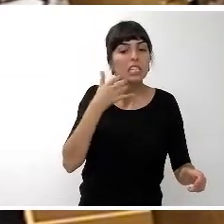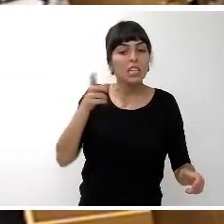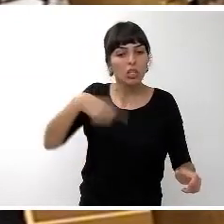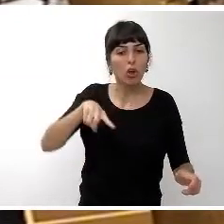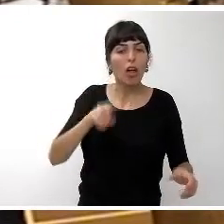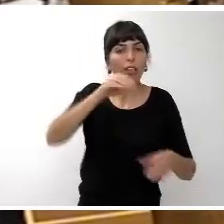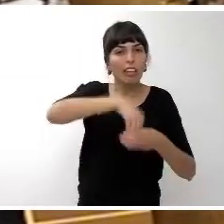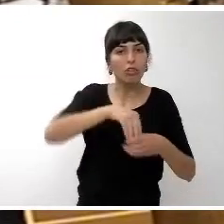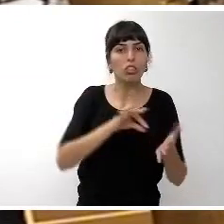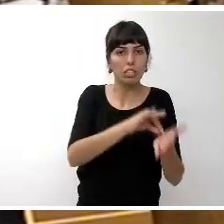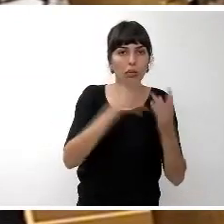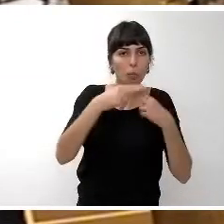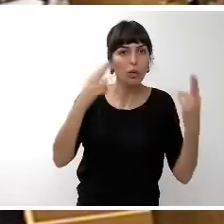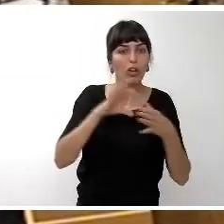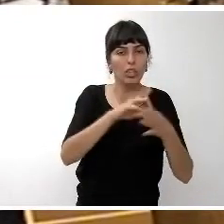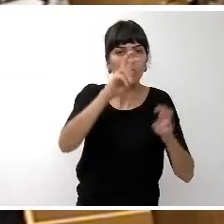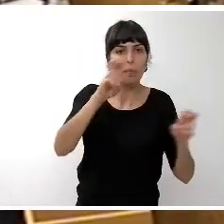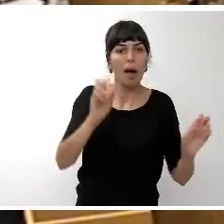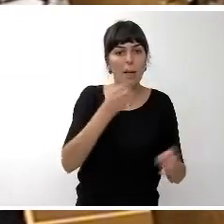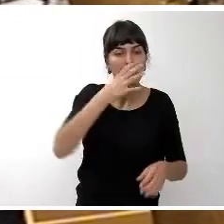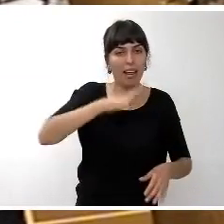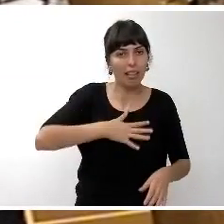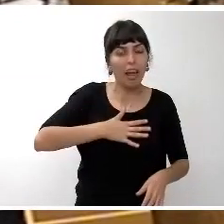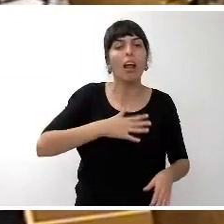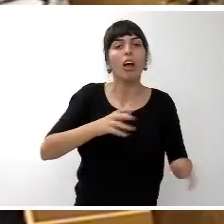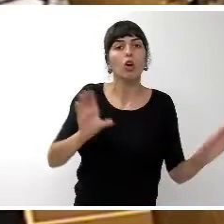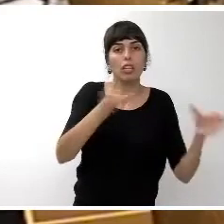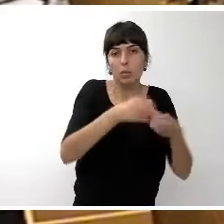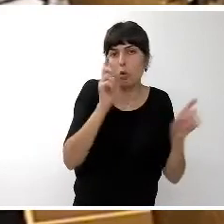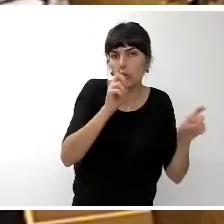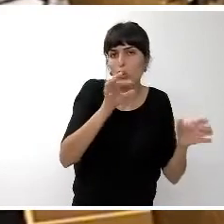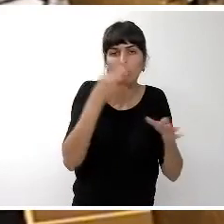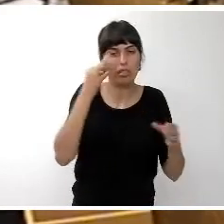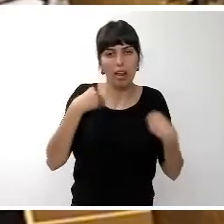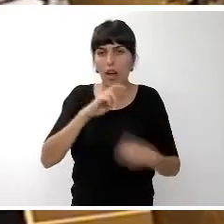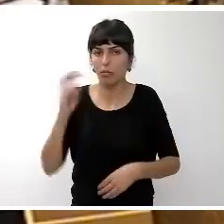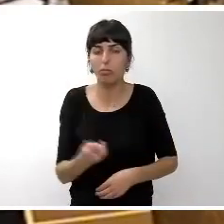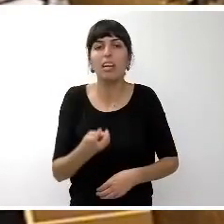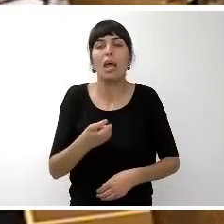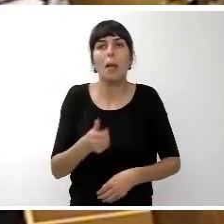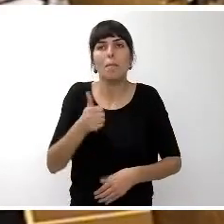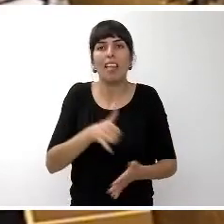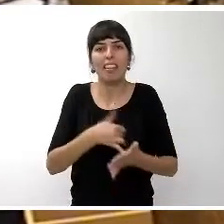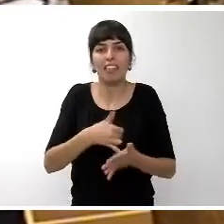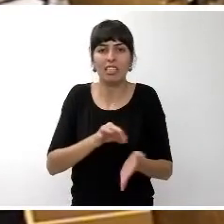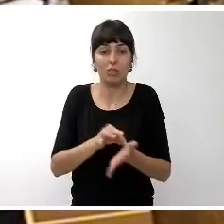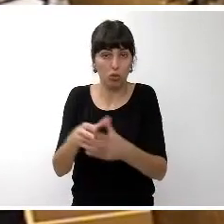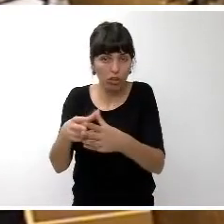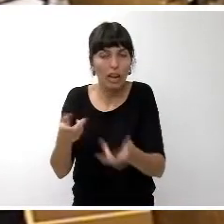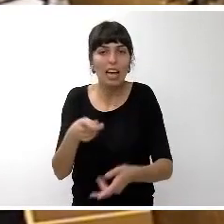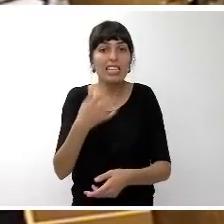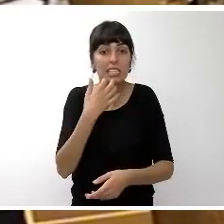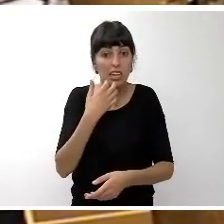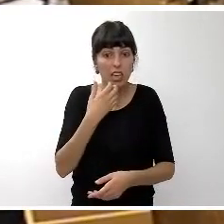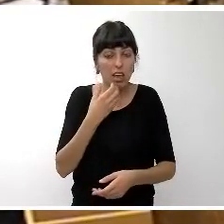públicos relacionados con el bienestar colectivo en la educación y la sanidad pero sobre todo el mayor déficit en los servicios sociales resolveríamos muchos problemas